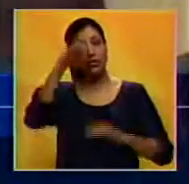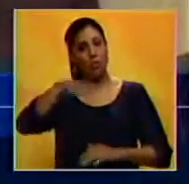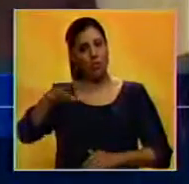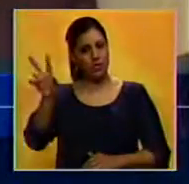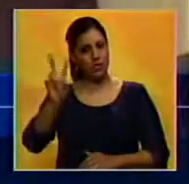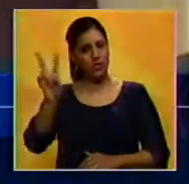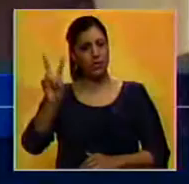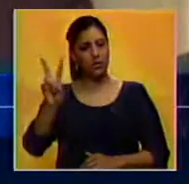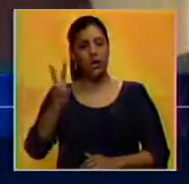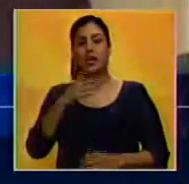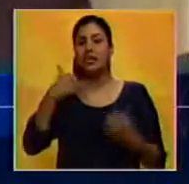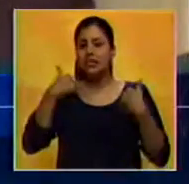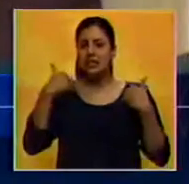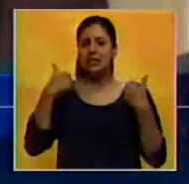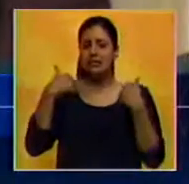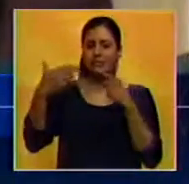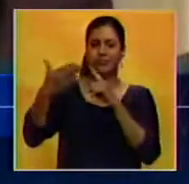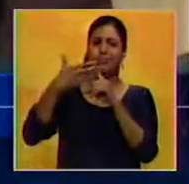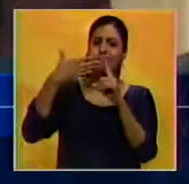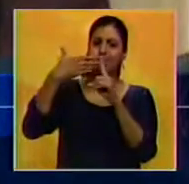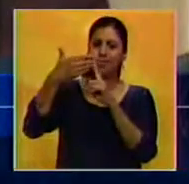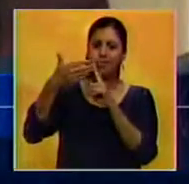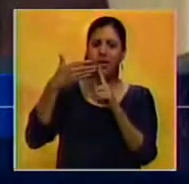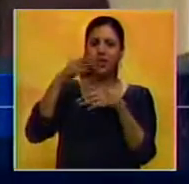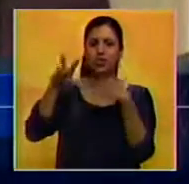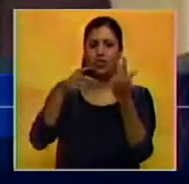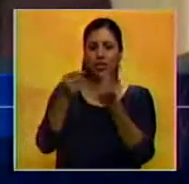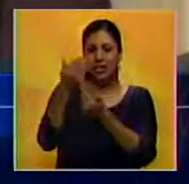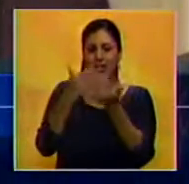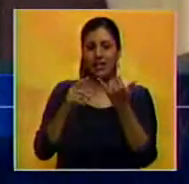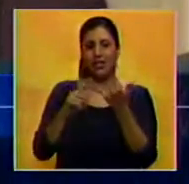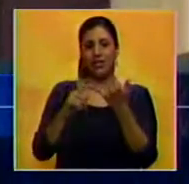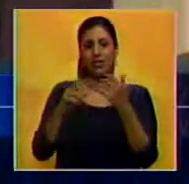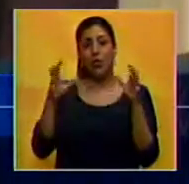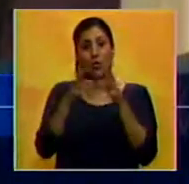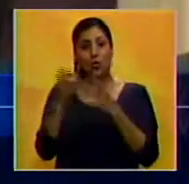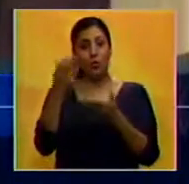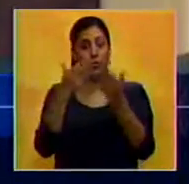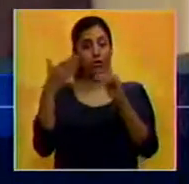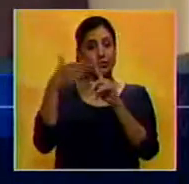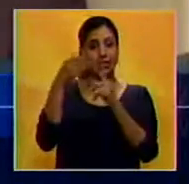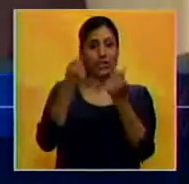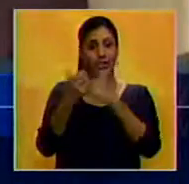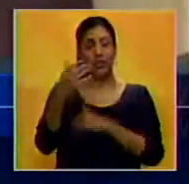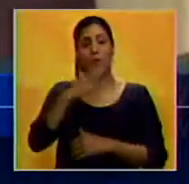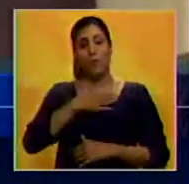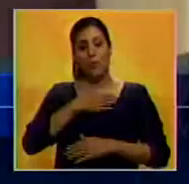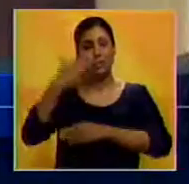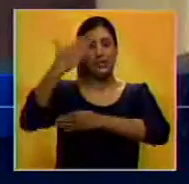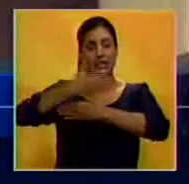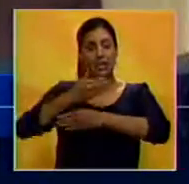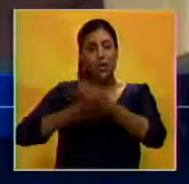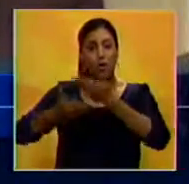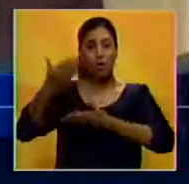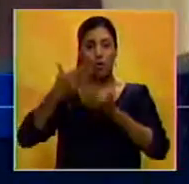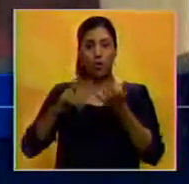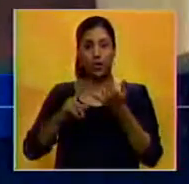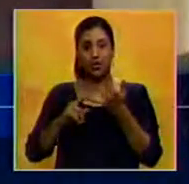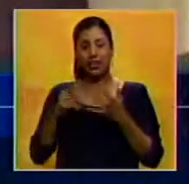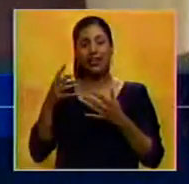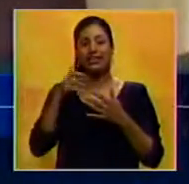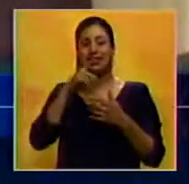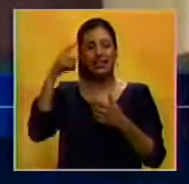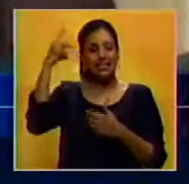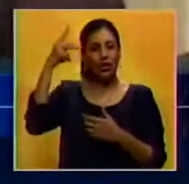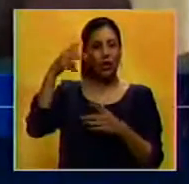venezolano sufrió agresiones en el ámbito financiero, del bloqueo financiero, en el ámbito del bloqueo comercial, de